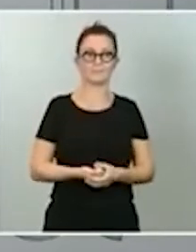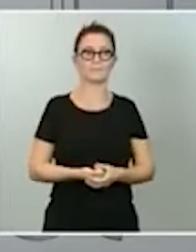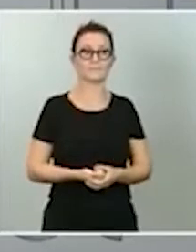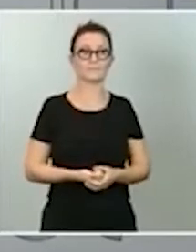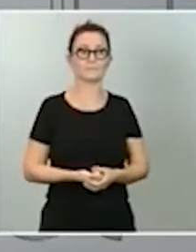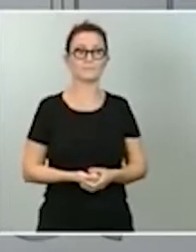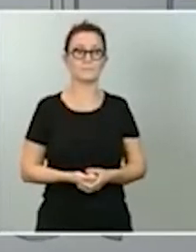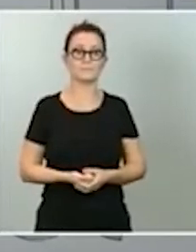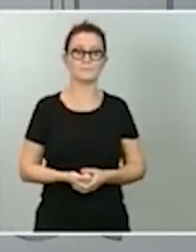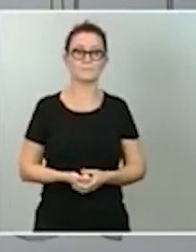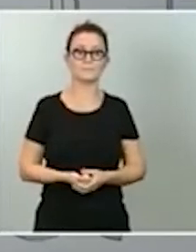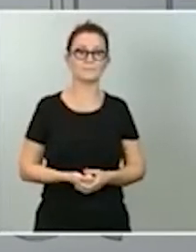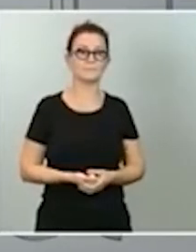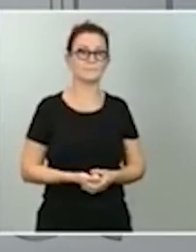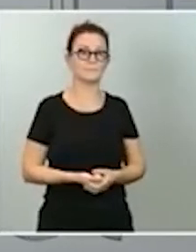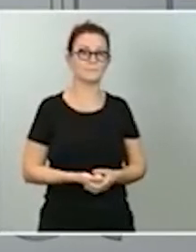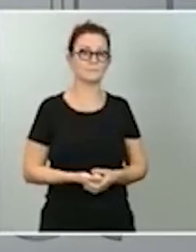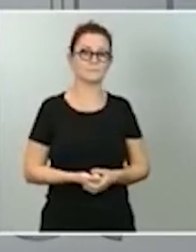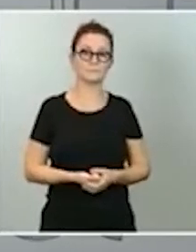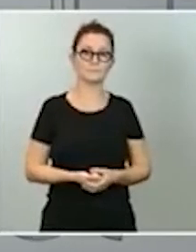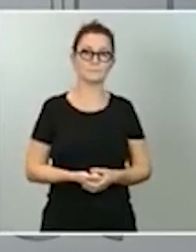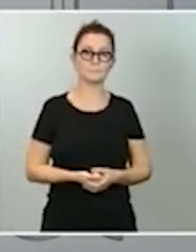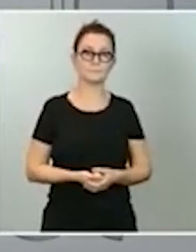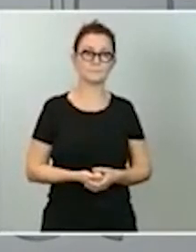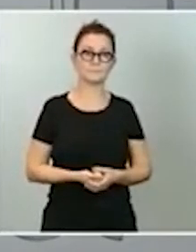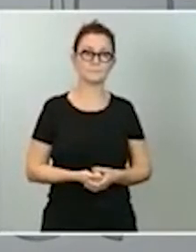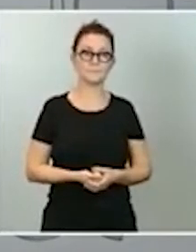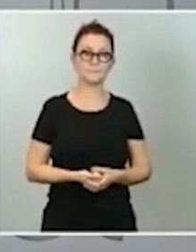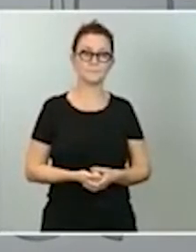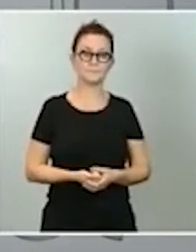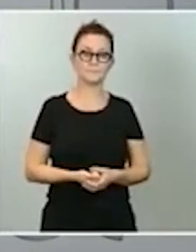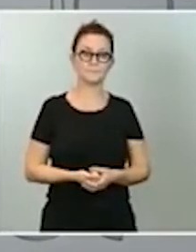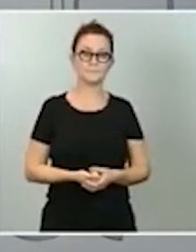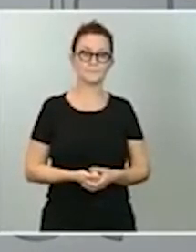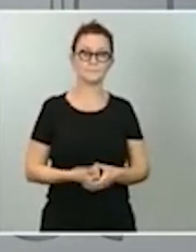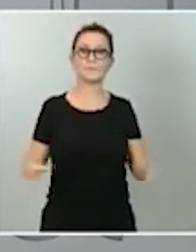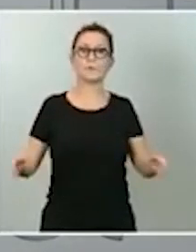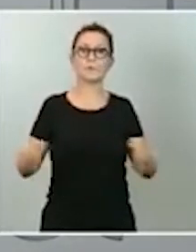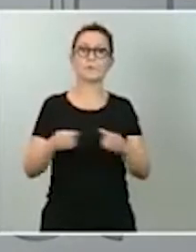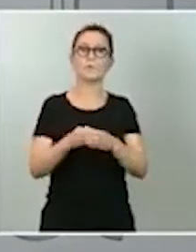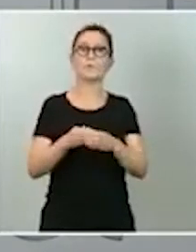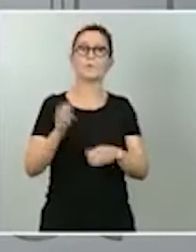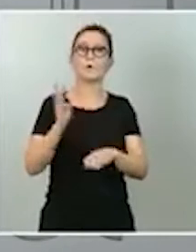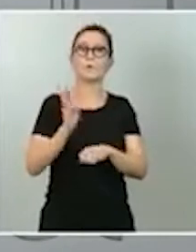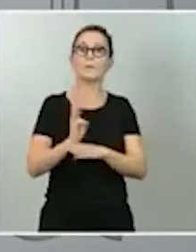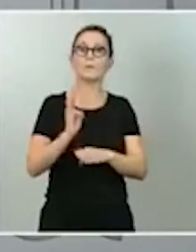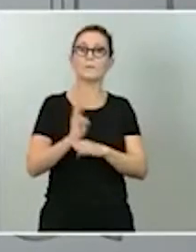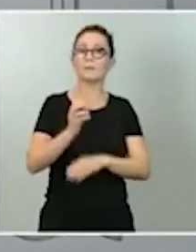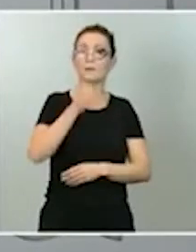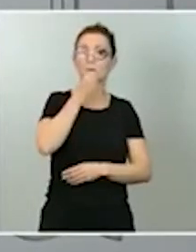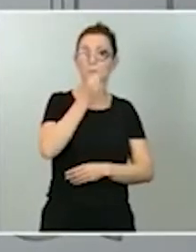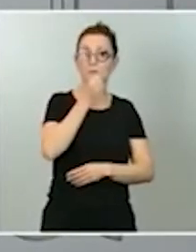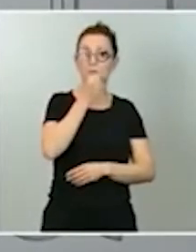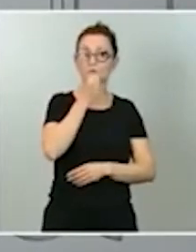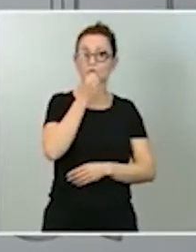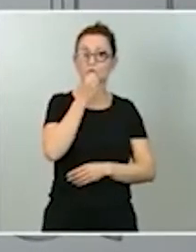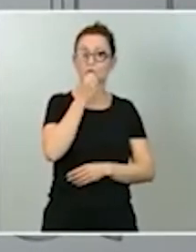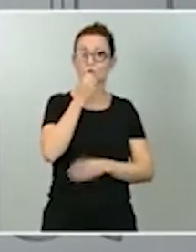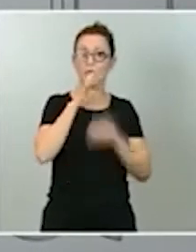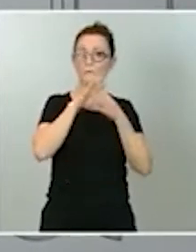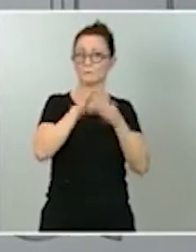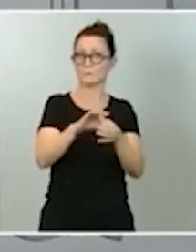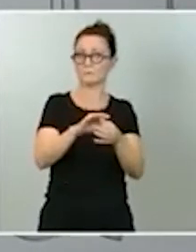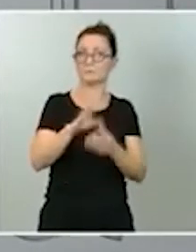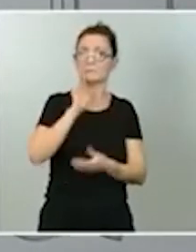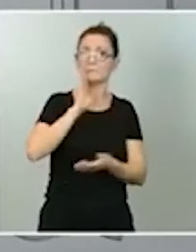intervención. Bueno, lo que ha transmitido el Grupo Parlamentario, entiendo, y el PSOE está en la línea que acabo de comentar. Yo